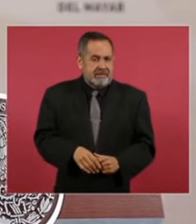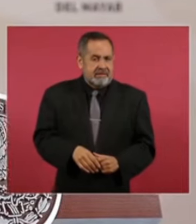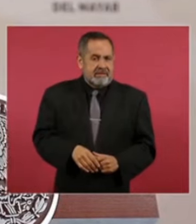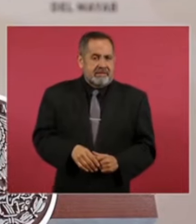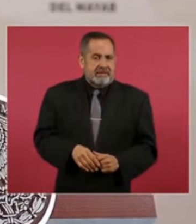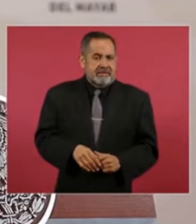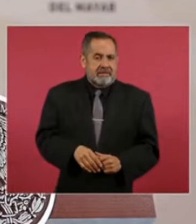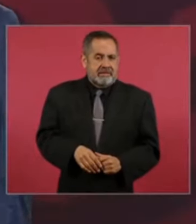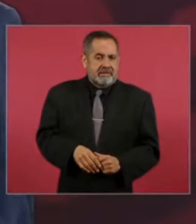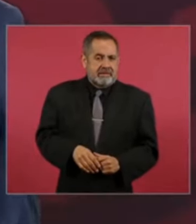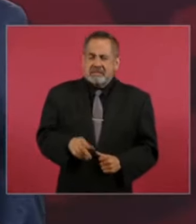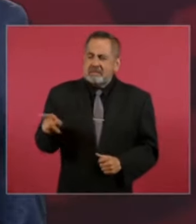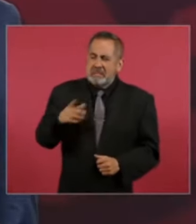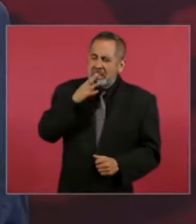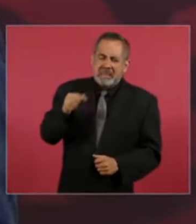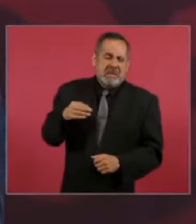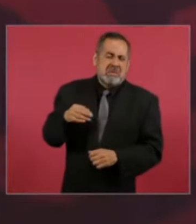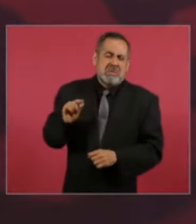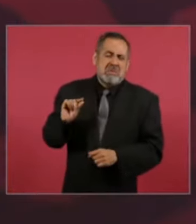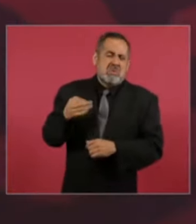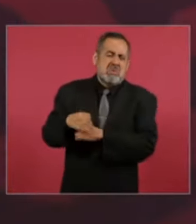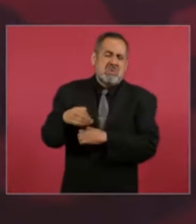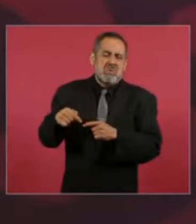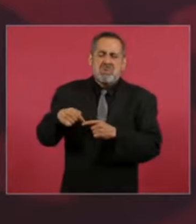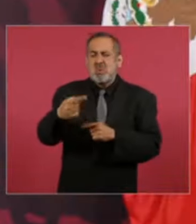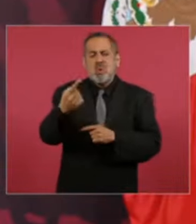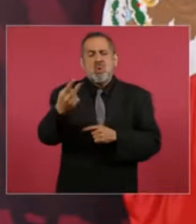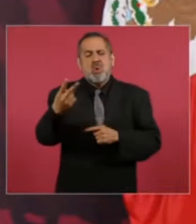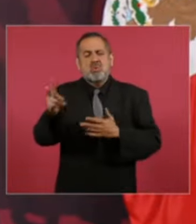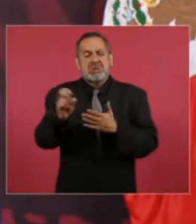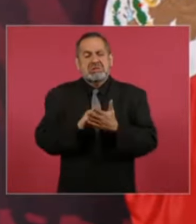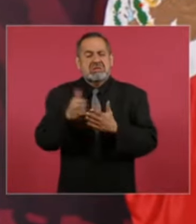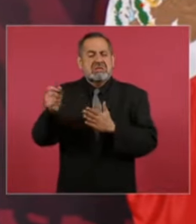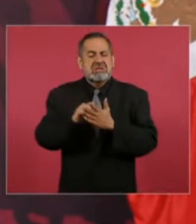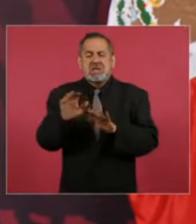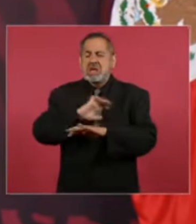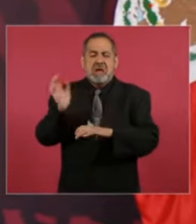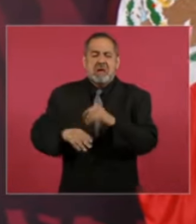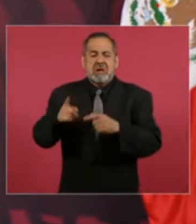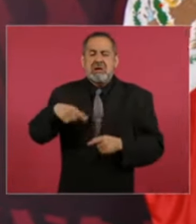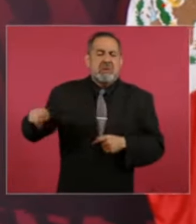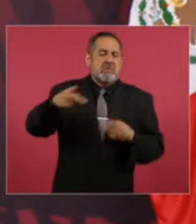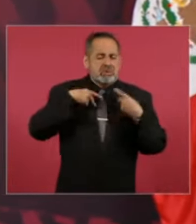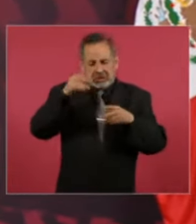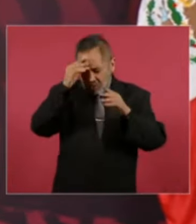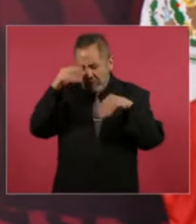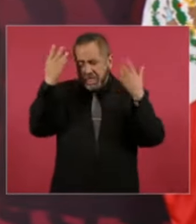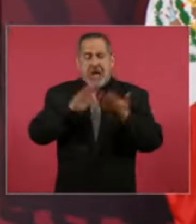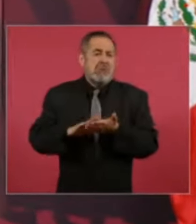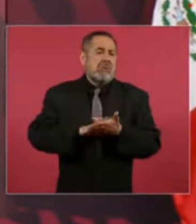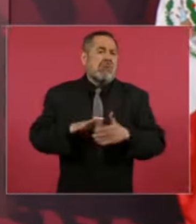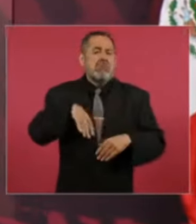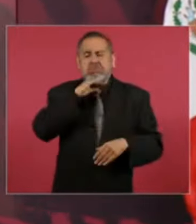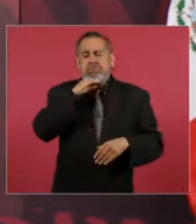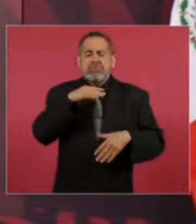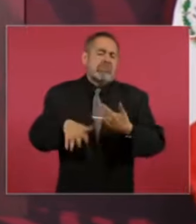eso va a ser transitorio un mes dos meses seis meses y se le va olvidar a la gente y ya